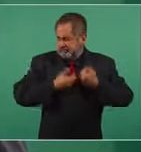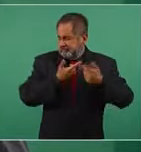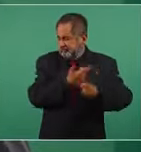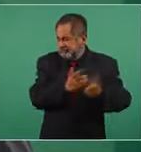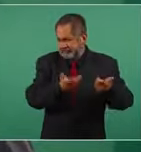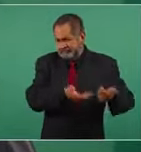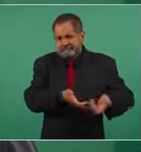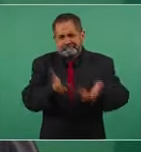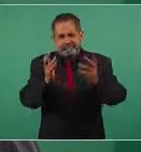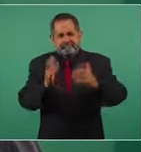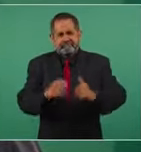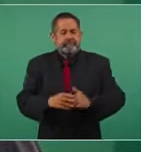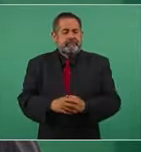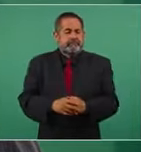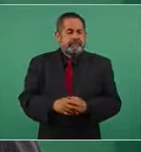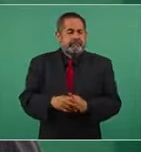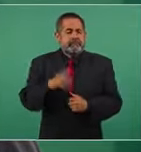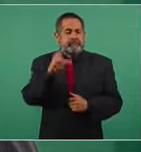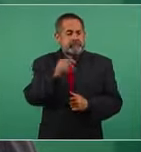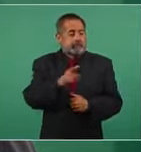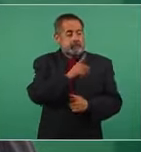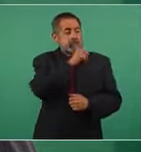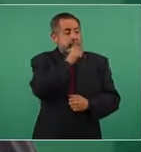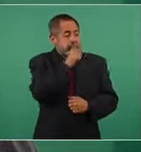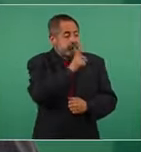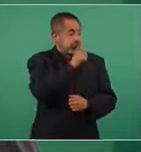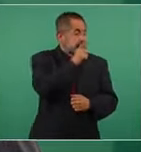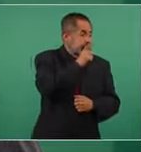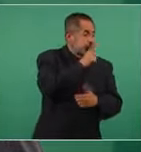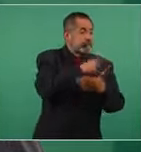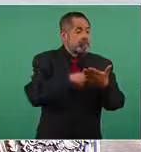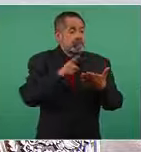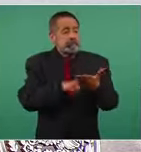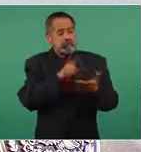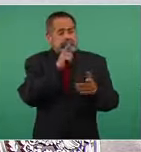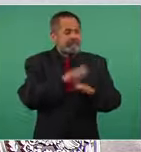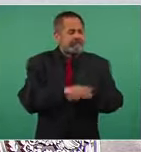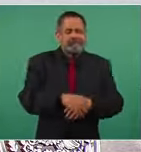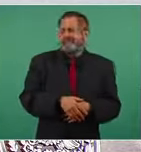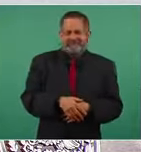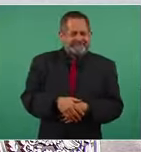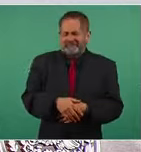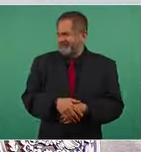no censurar nada